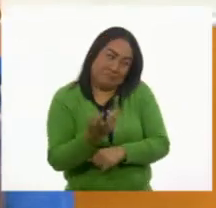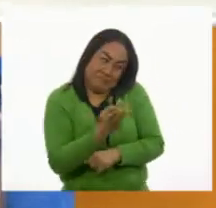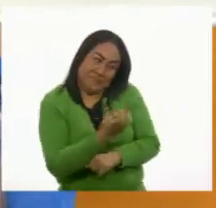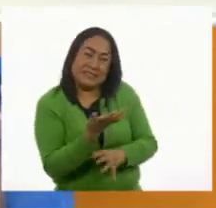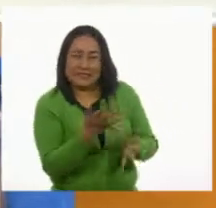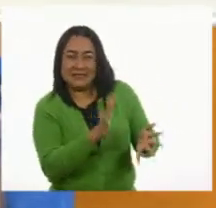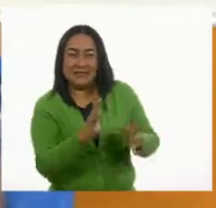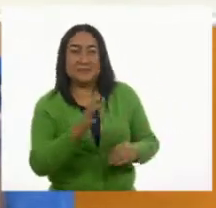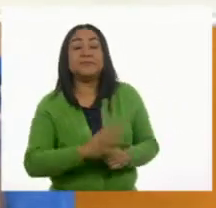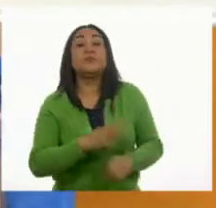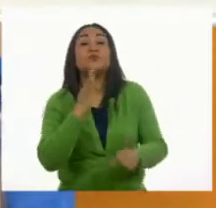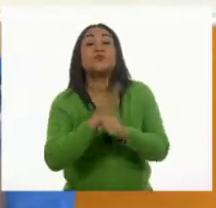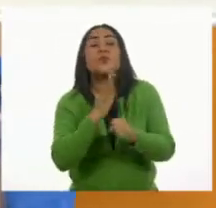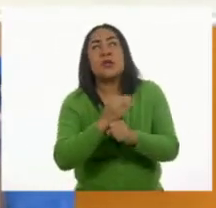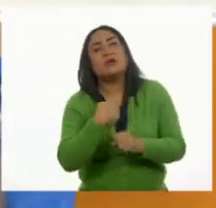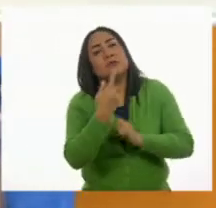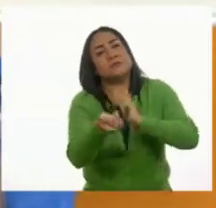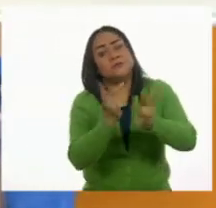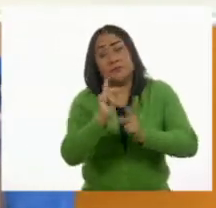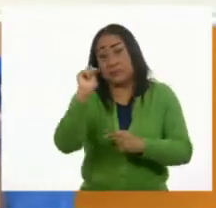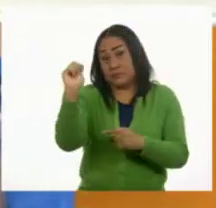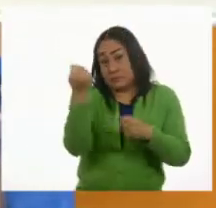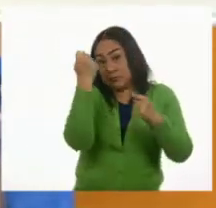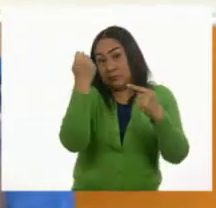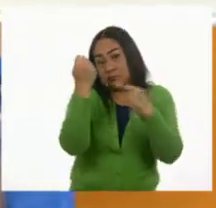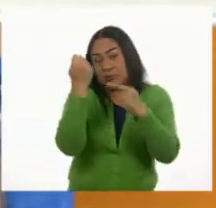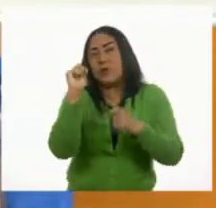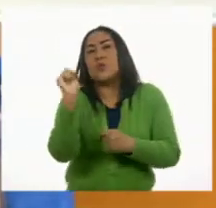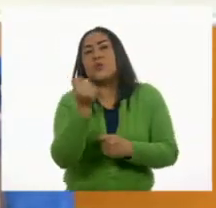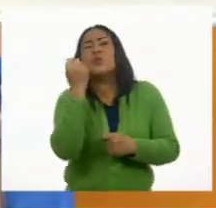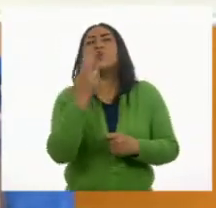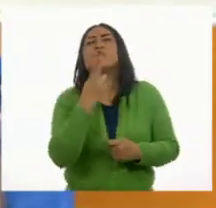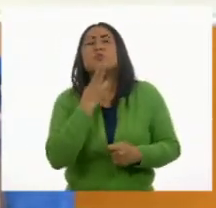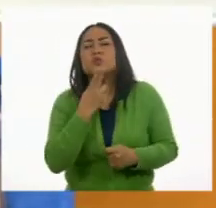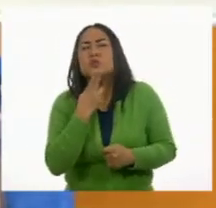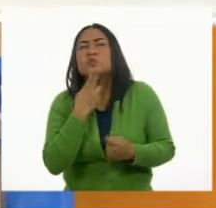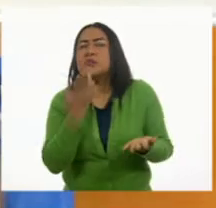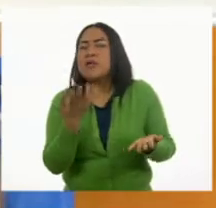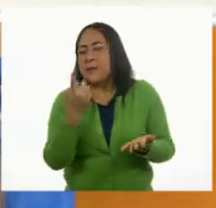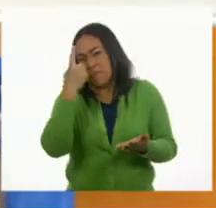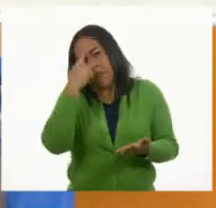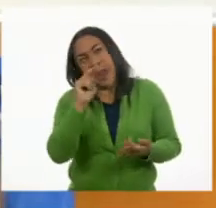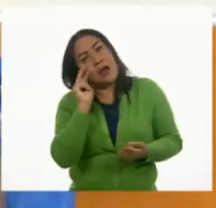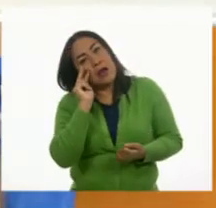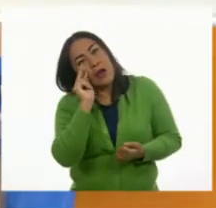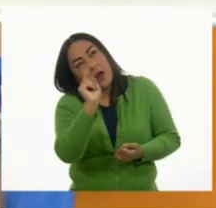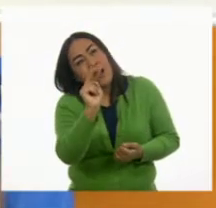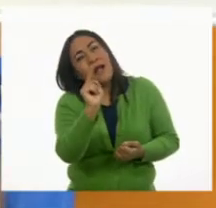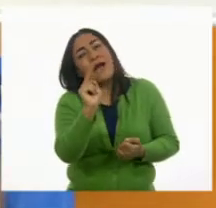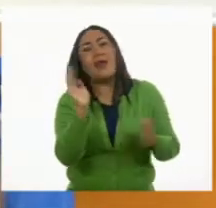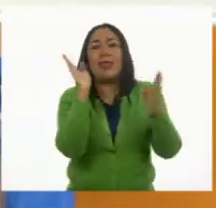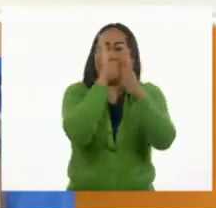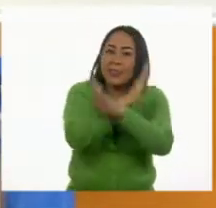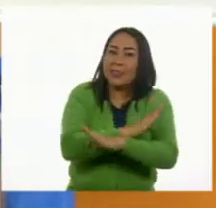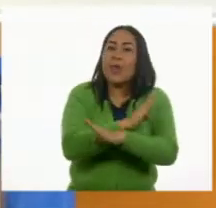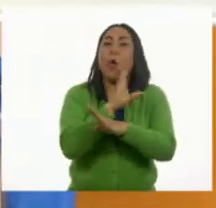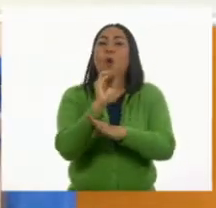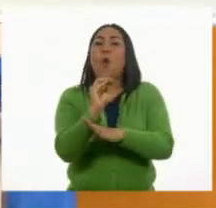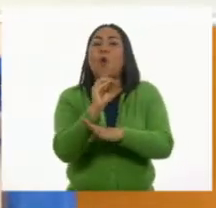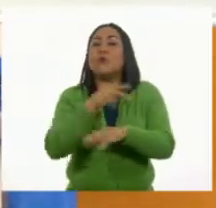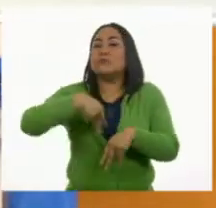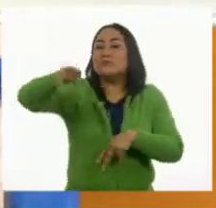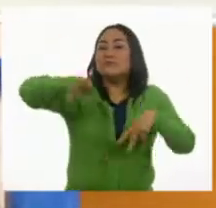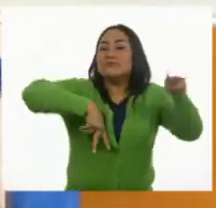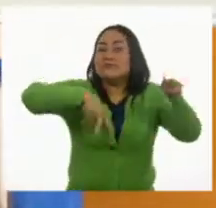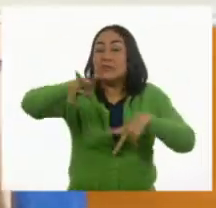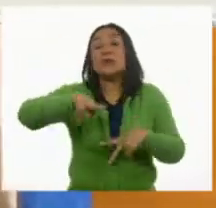que la tecnología no solo nos ayudaba para transportarnos o para divertirnos, sino también para trabajar. Mira lo que